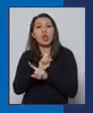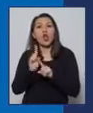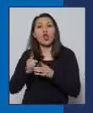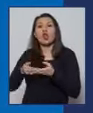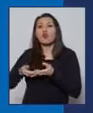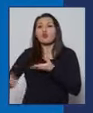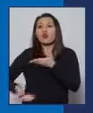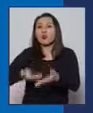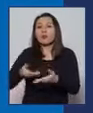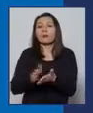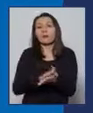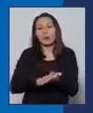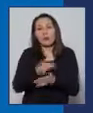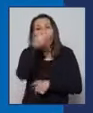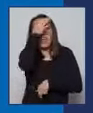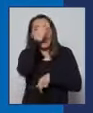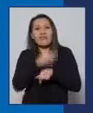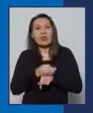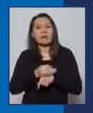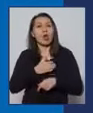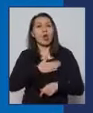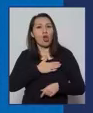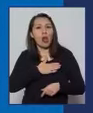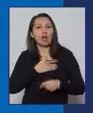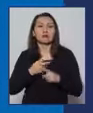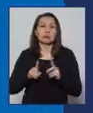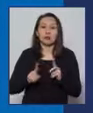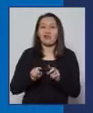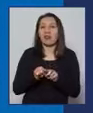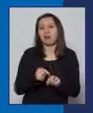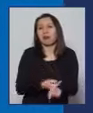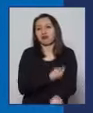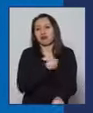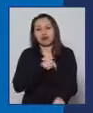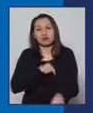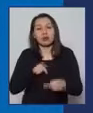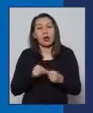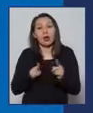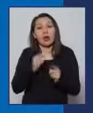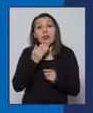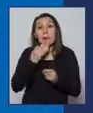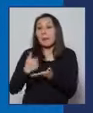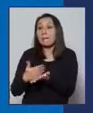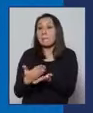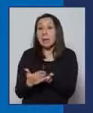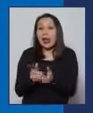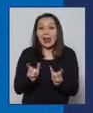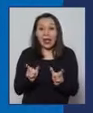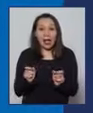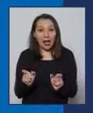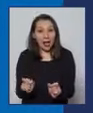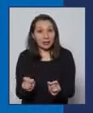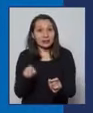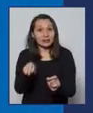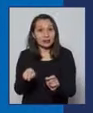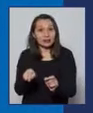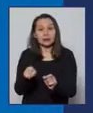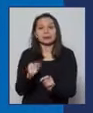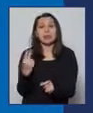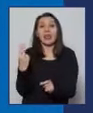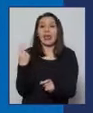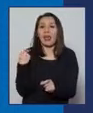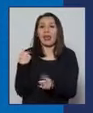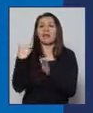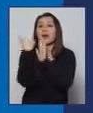transmisibles. Estamos hablando de enfermedades cardiovasculares. Y también, con respecto al plan de cáncer, el jefe